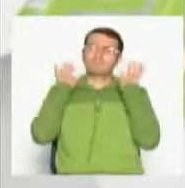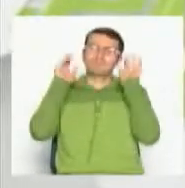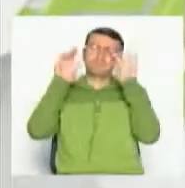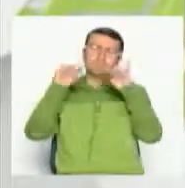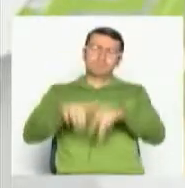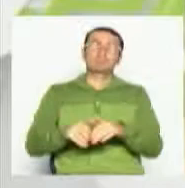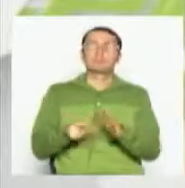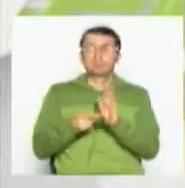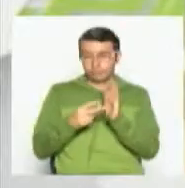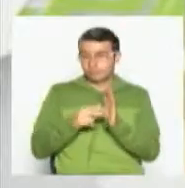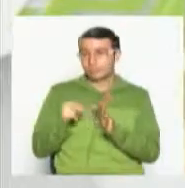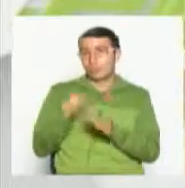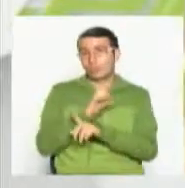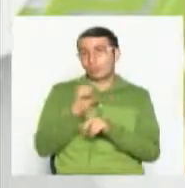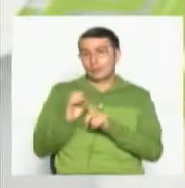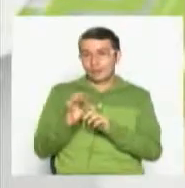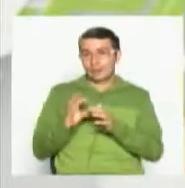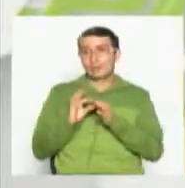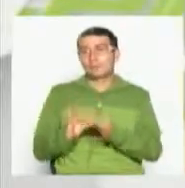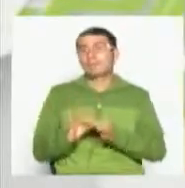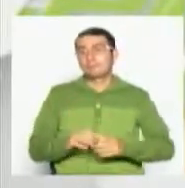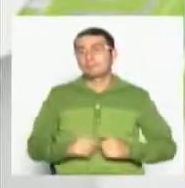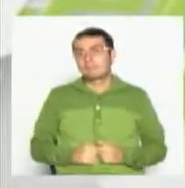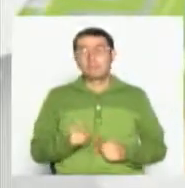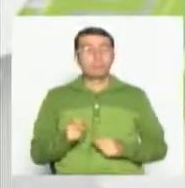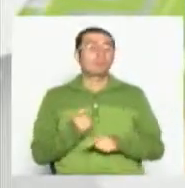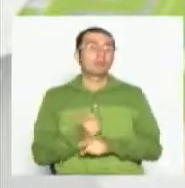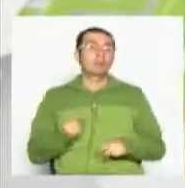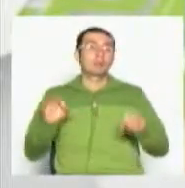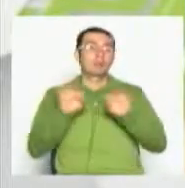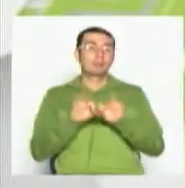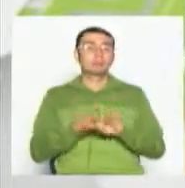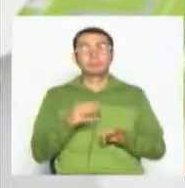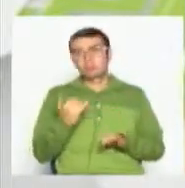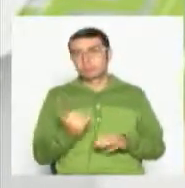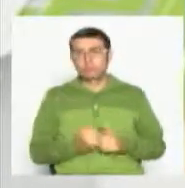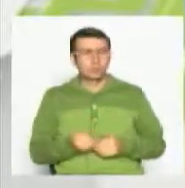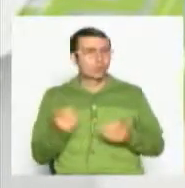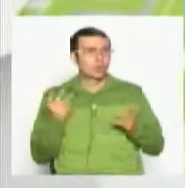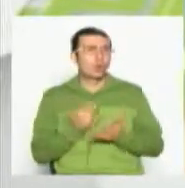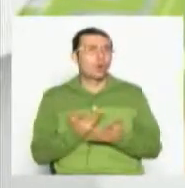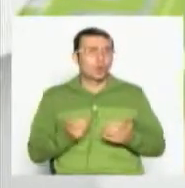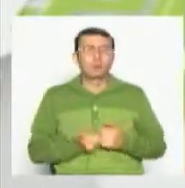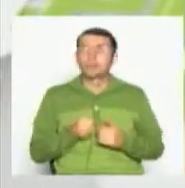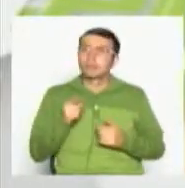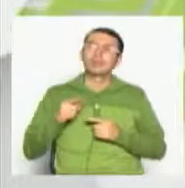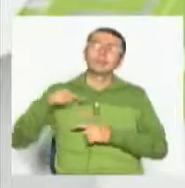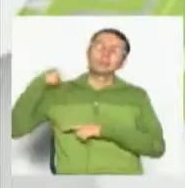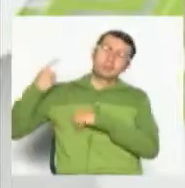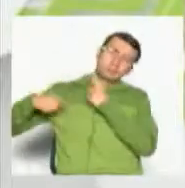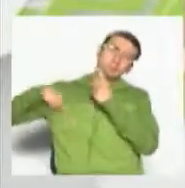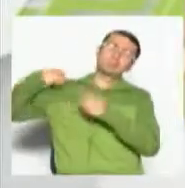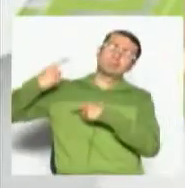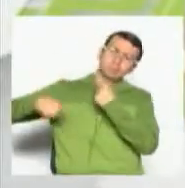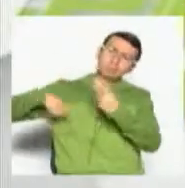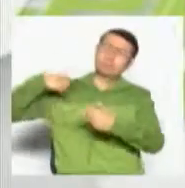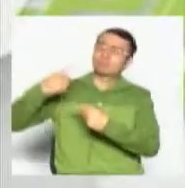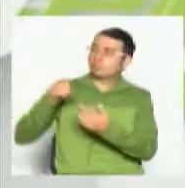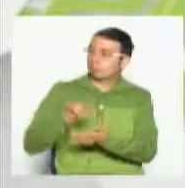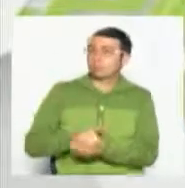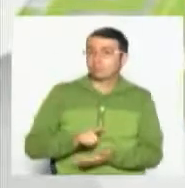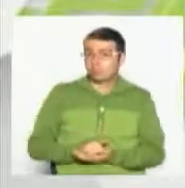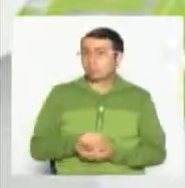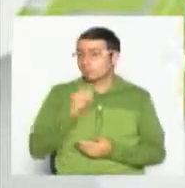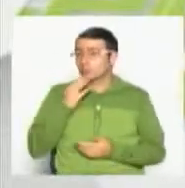nuestros elementos culturales, se arraigó en nuestros elementos casi que de generación en generación. Mire que en